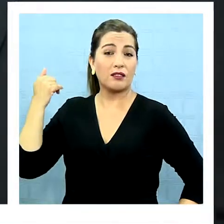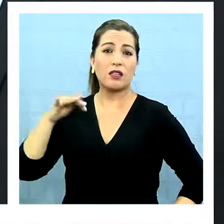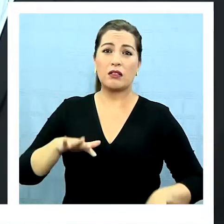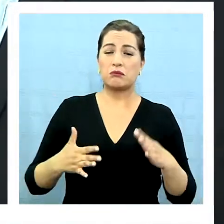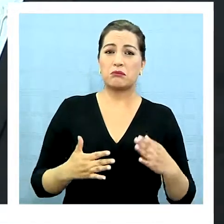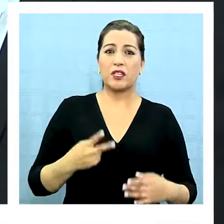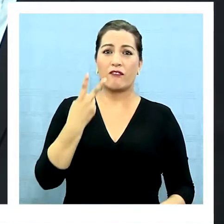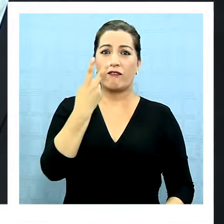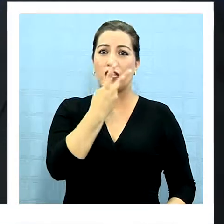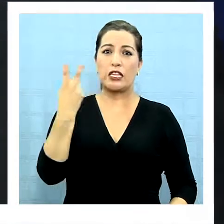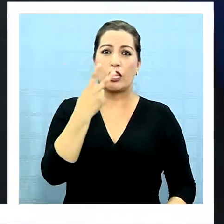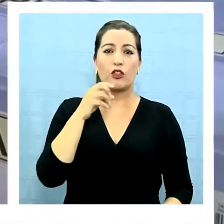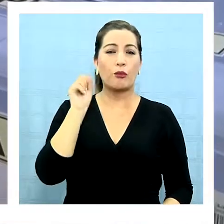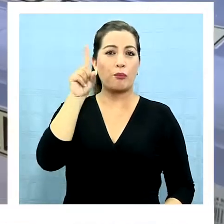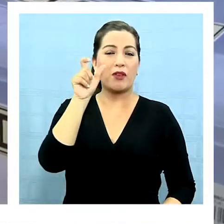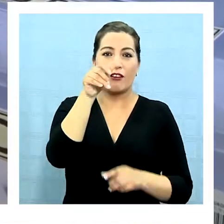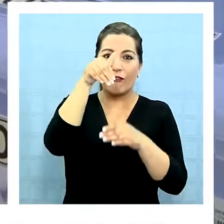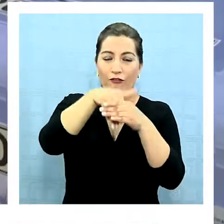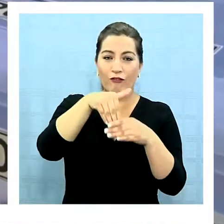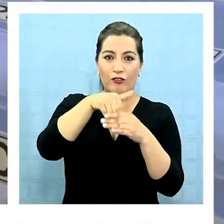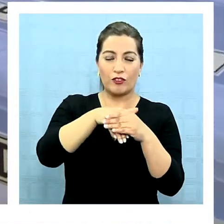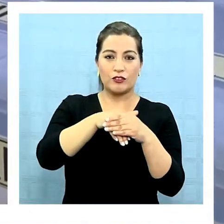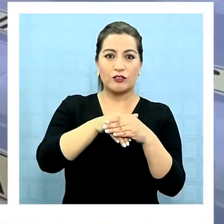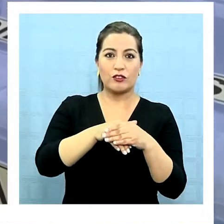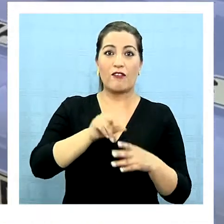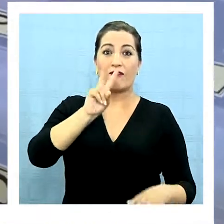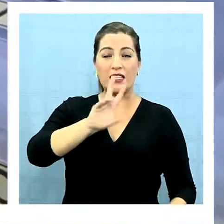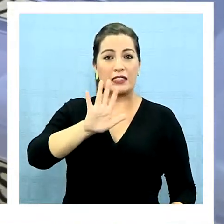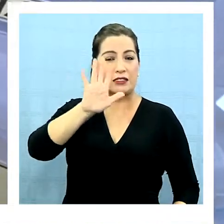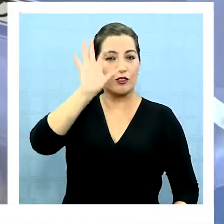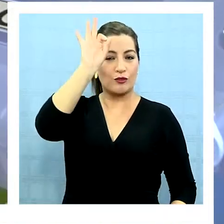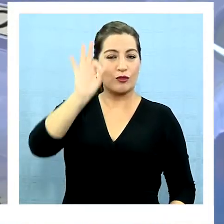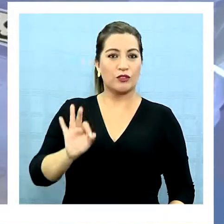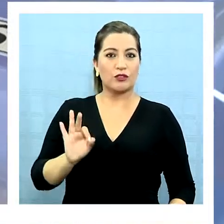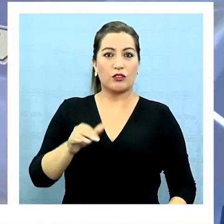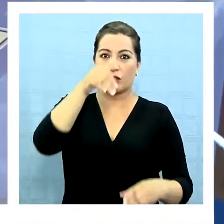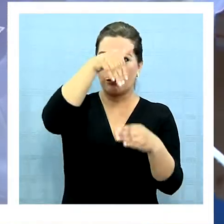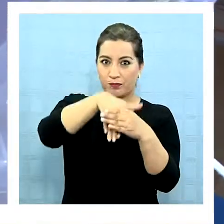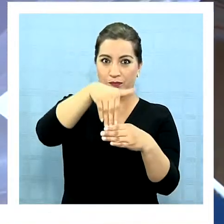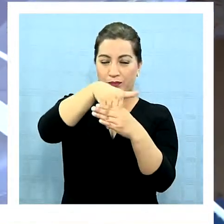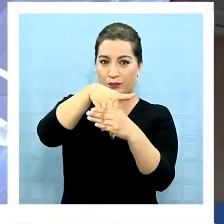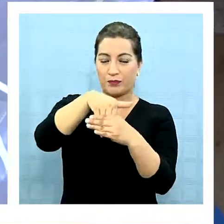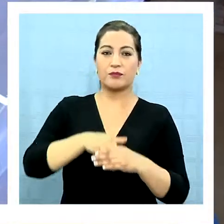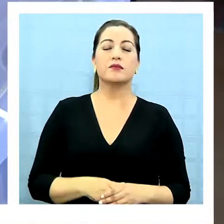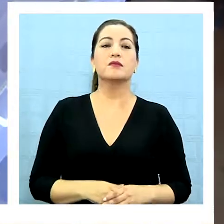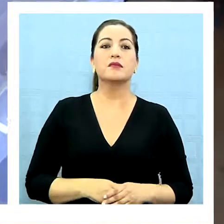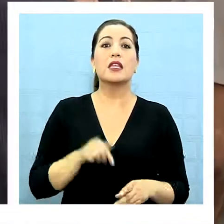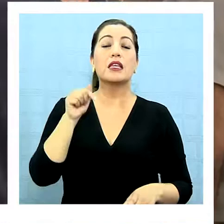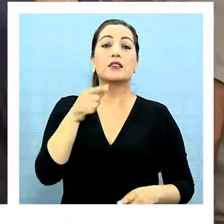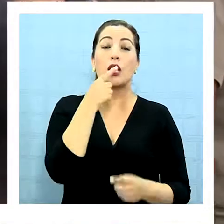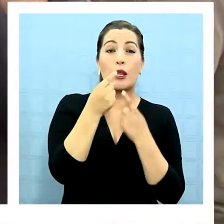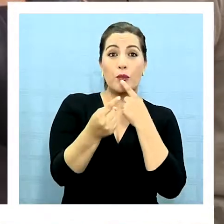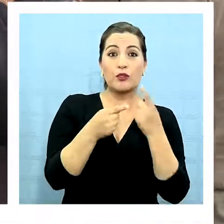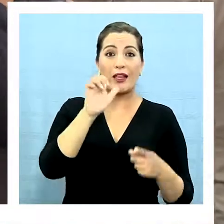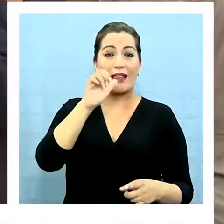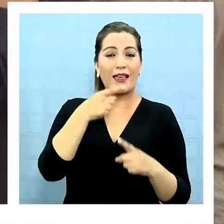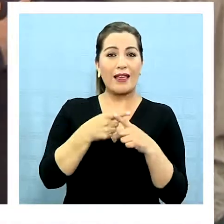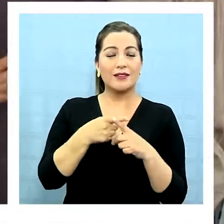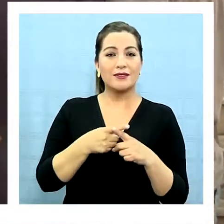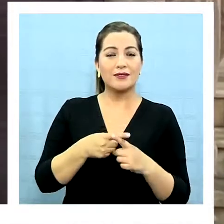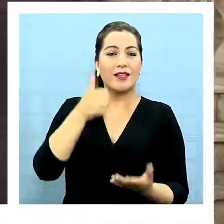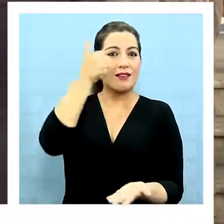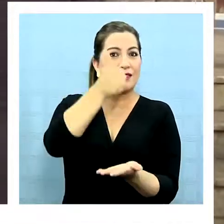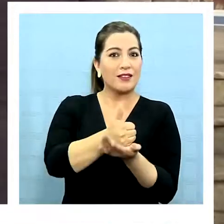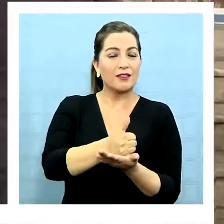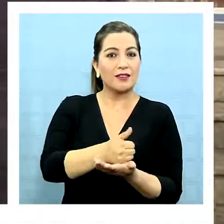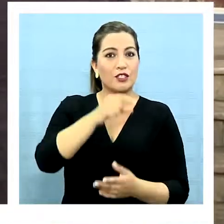elección logró alrededor de 22.000 votos, el 25% de los sufragios. Al ser consultado el